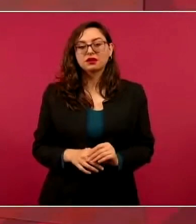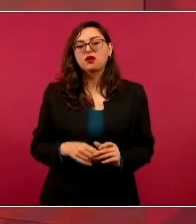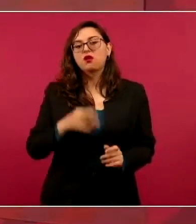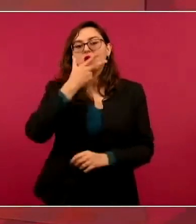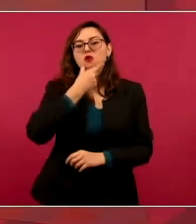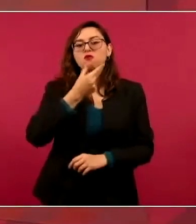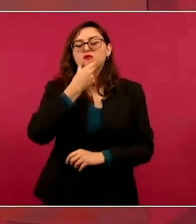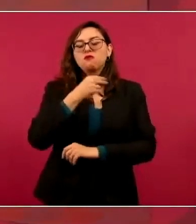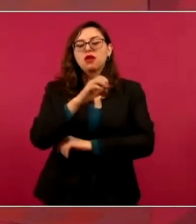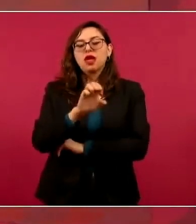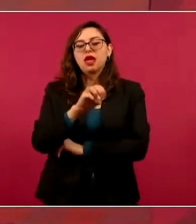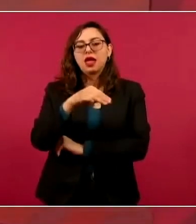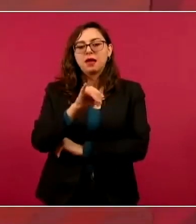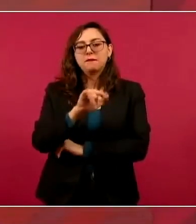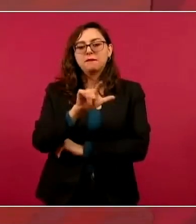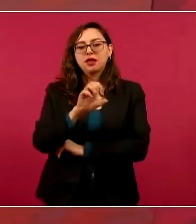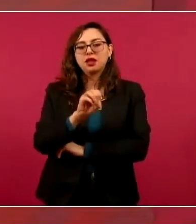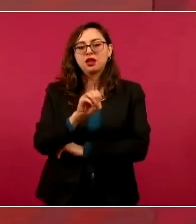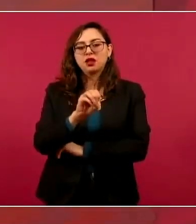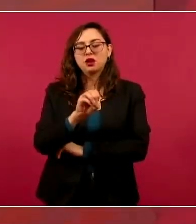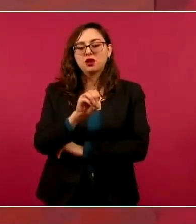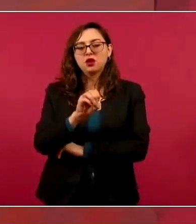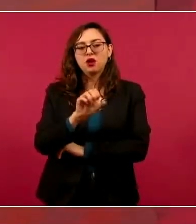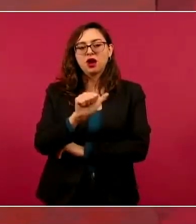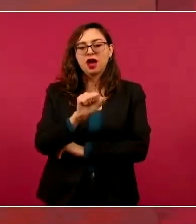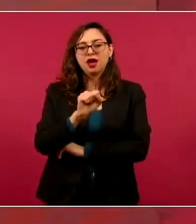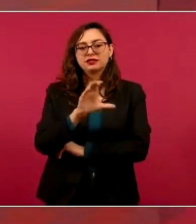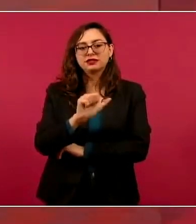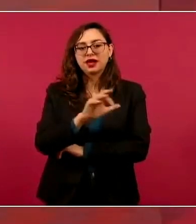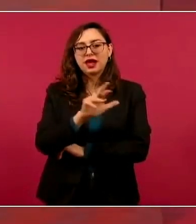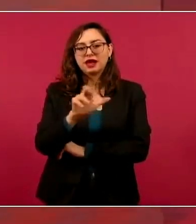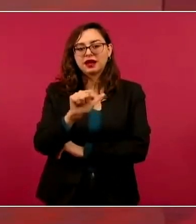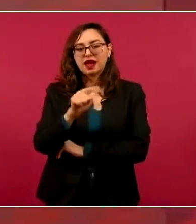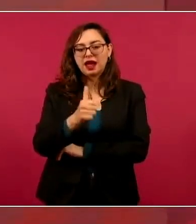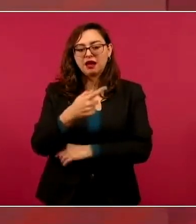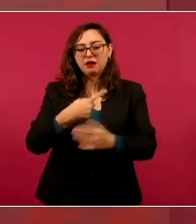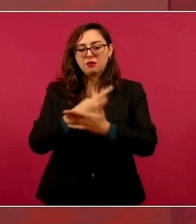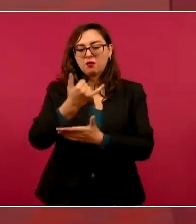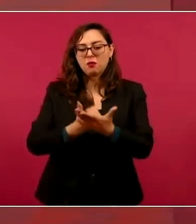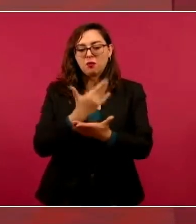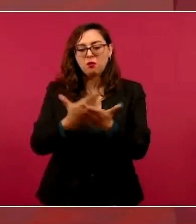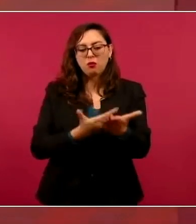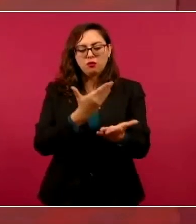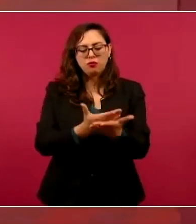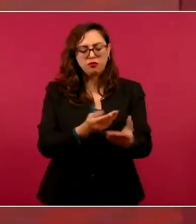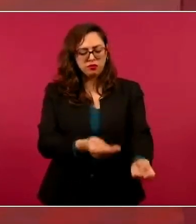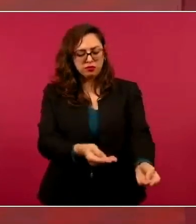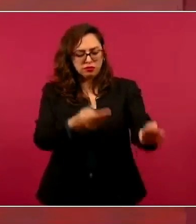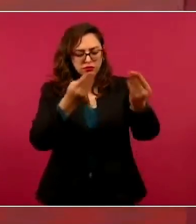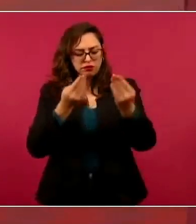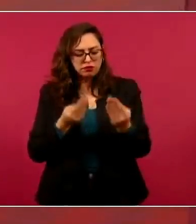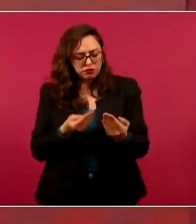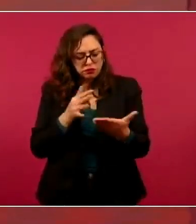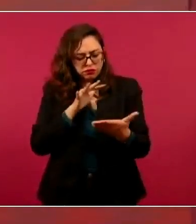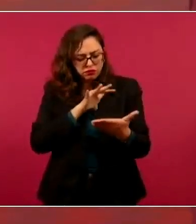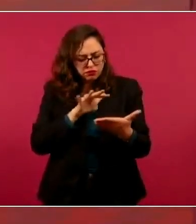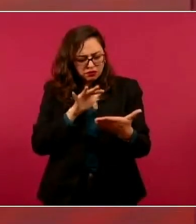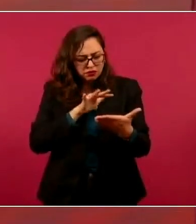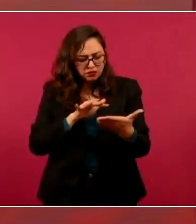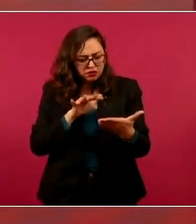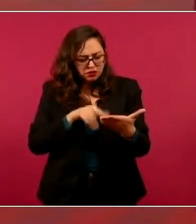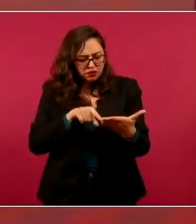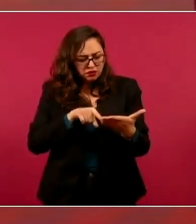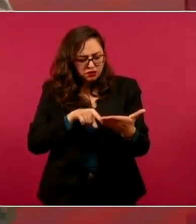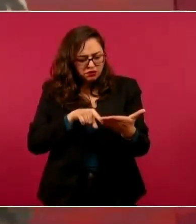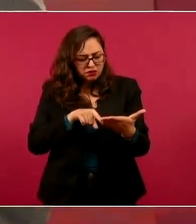un proyecto de decreto en donde yo iba